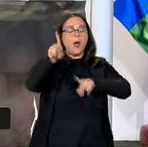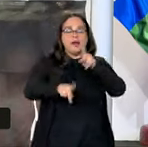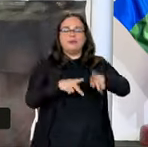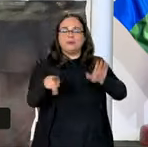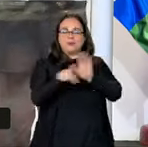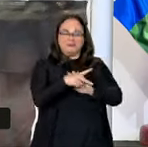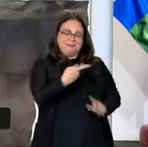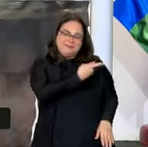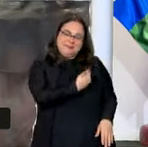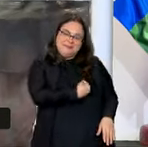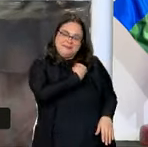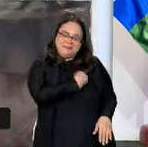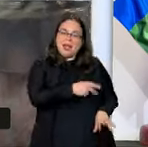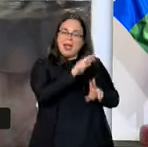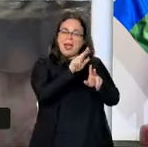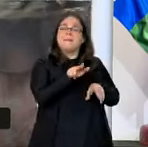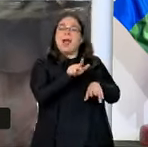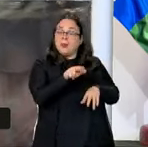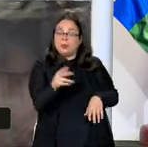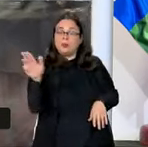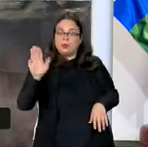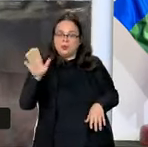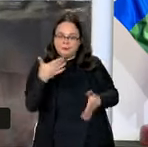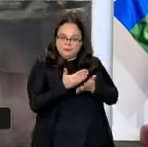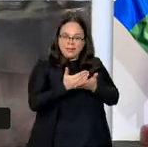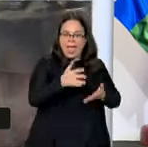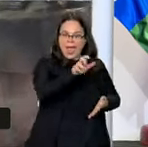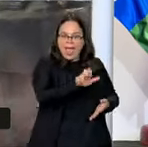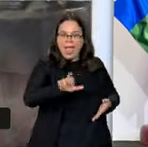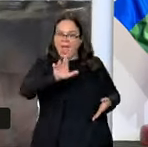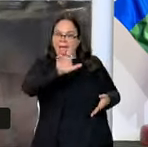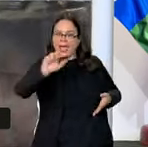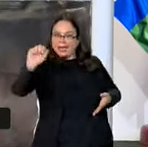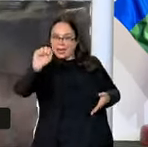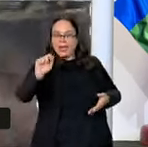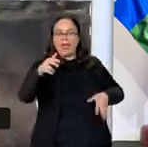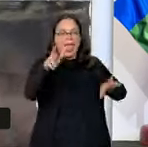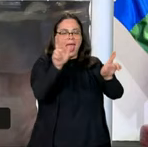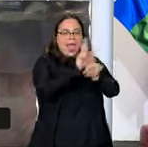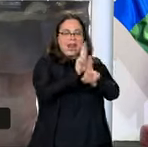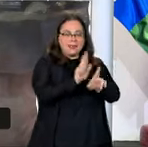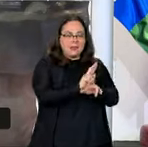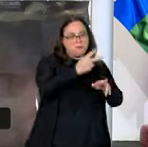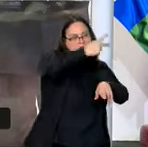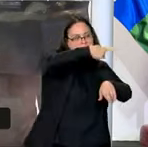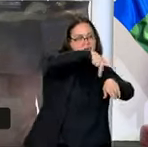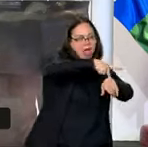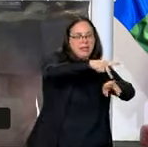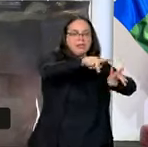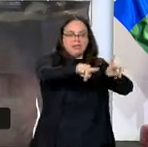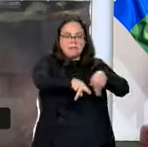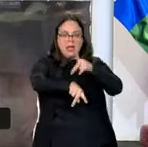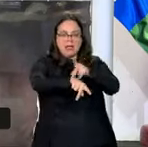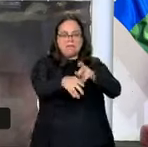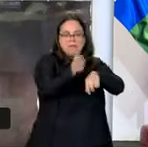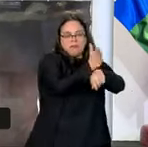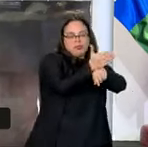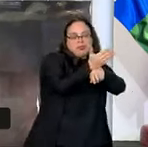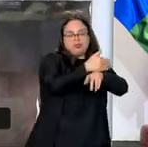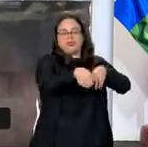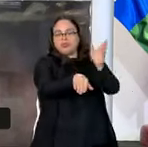Lula, hoy inicia una nueva era de relaciones exteriores en relación